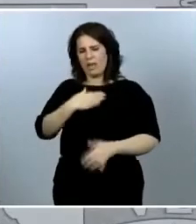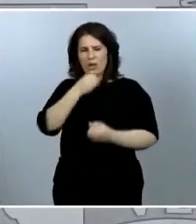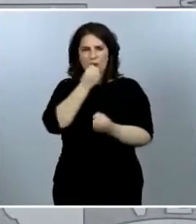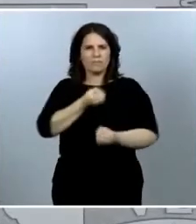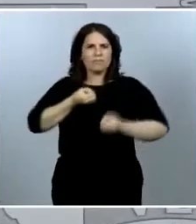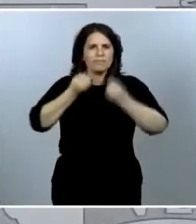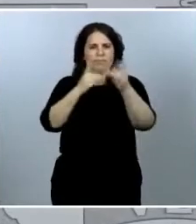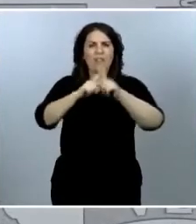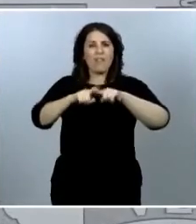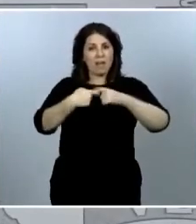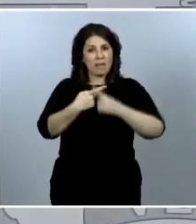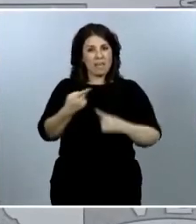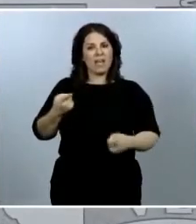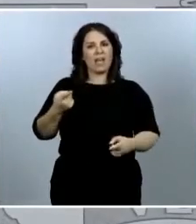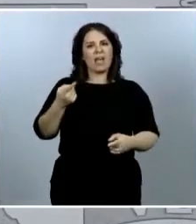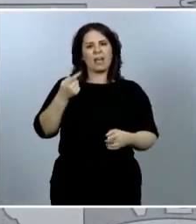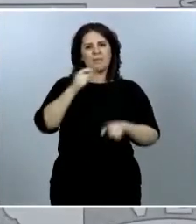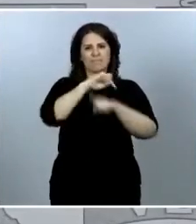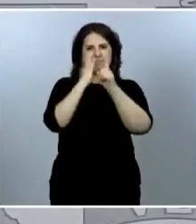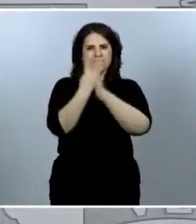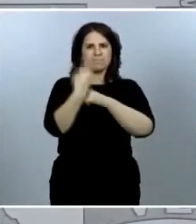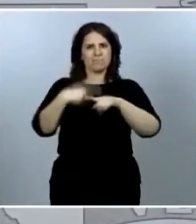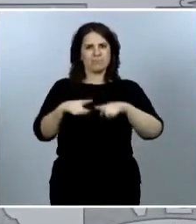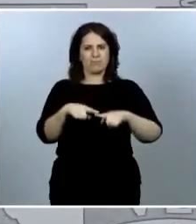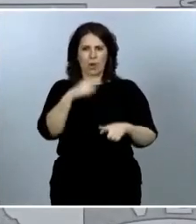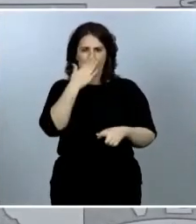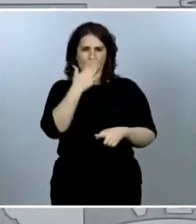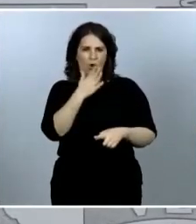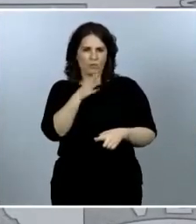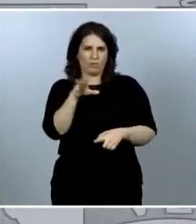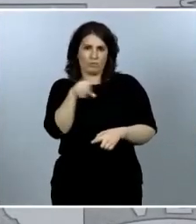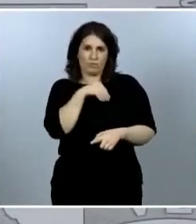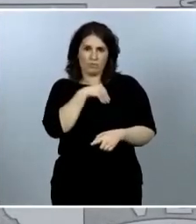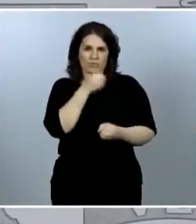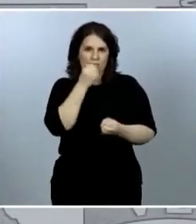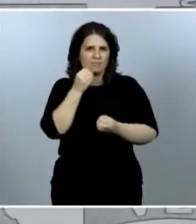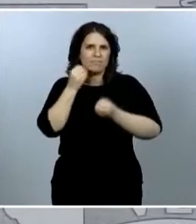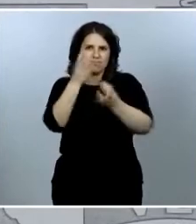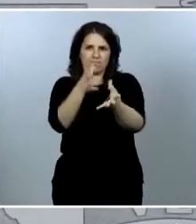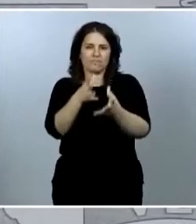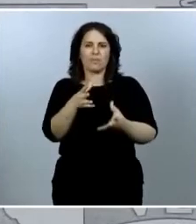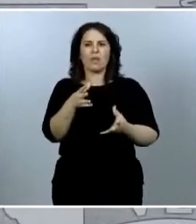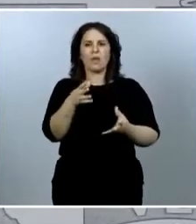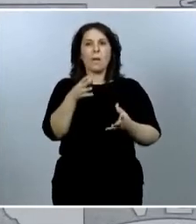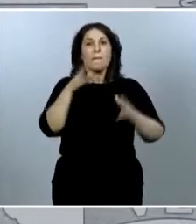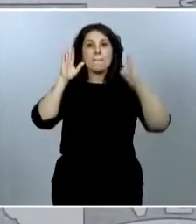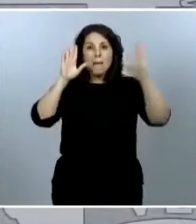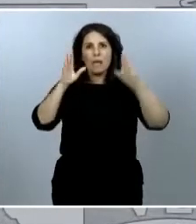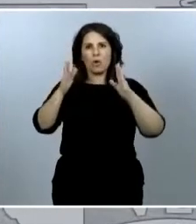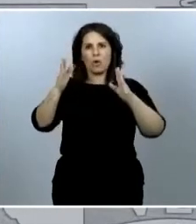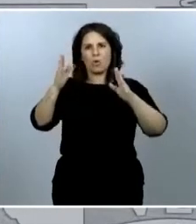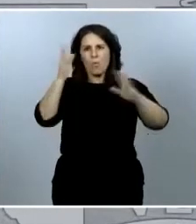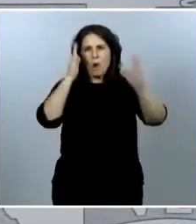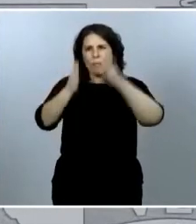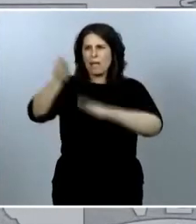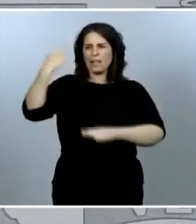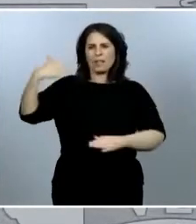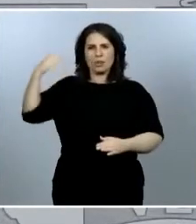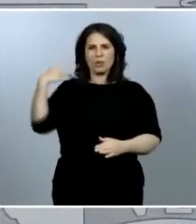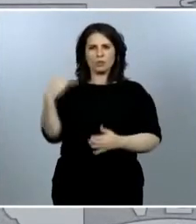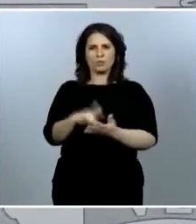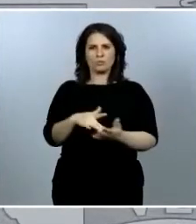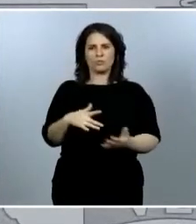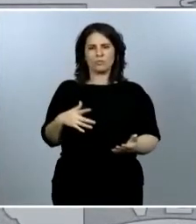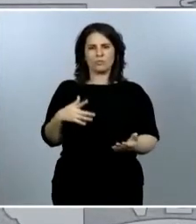a las personas queridas. Pero quedan lejos los momentos trágicos en que se contaban por cientos las víctimas